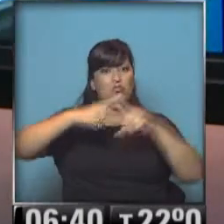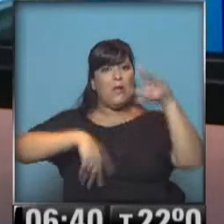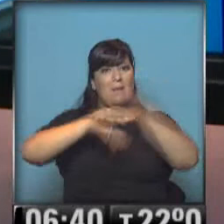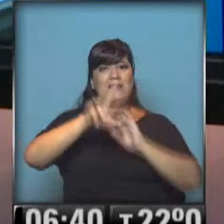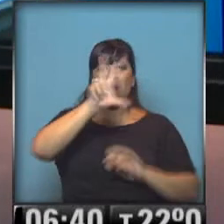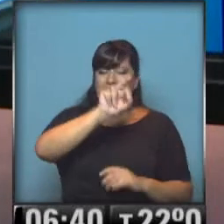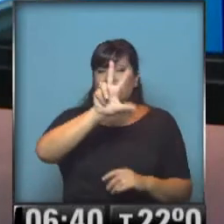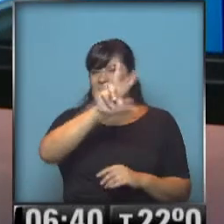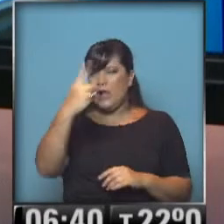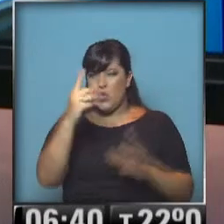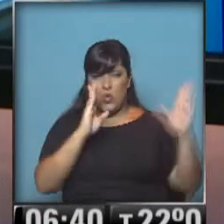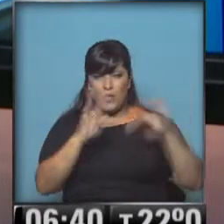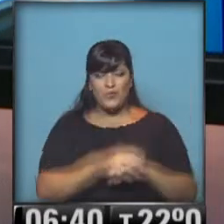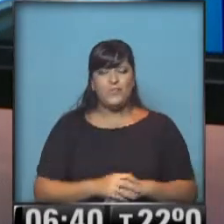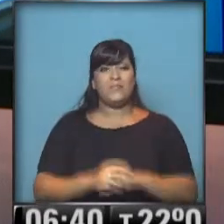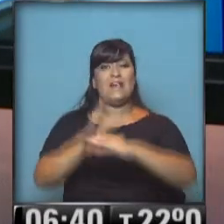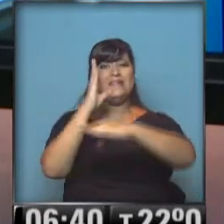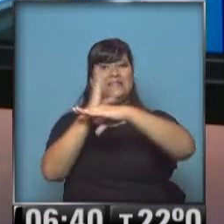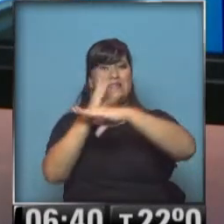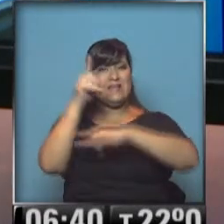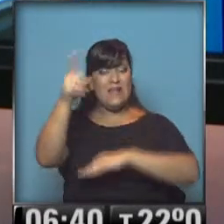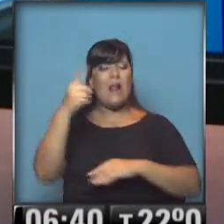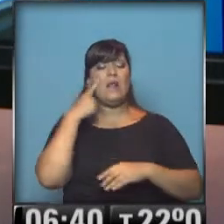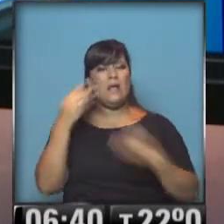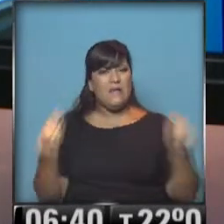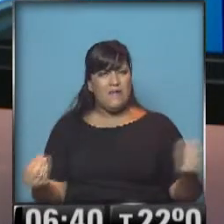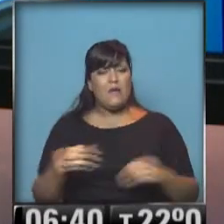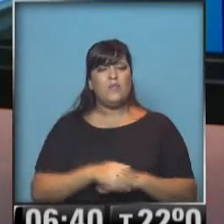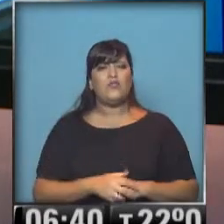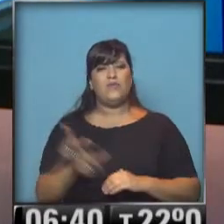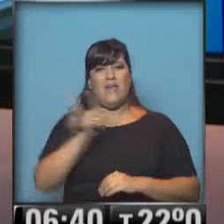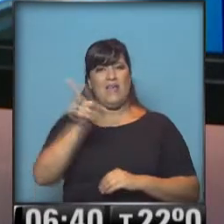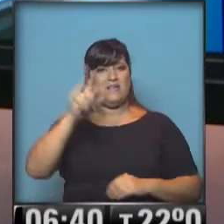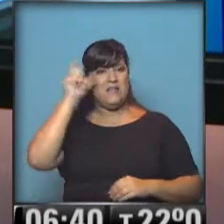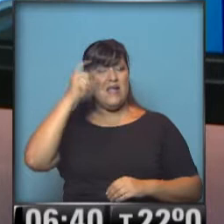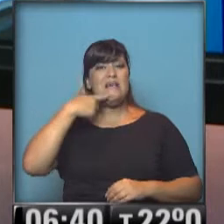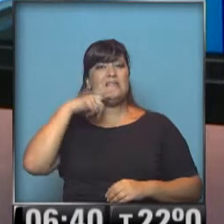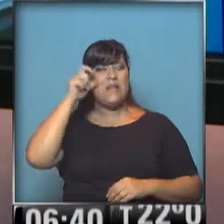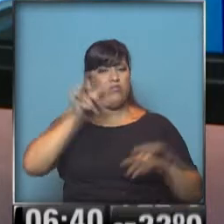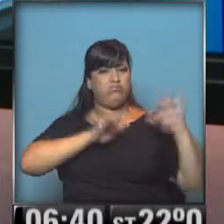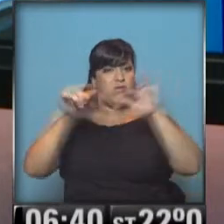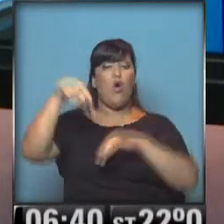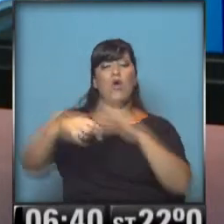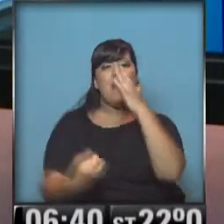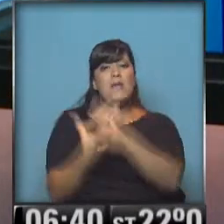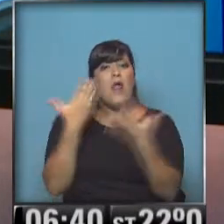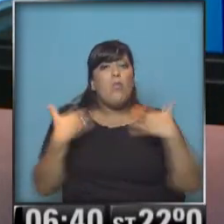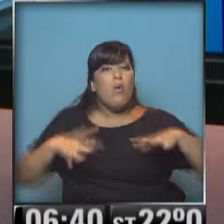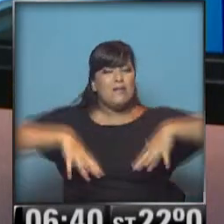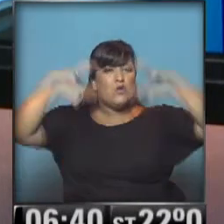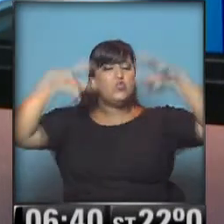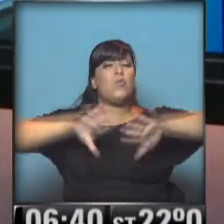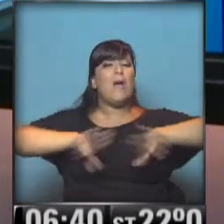grados. En la zona central, aquí vemos que la perturación ya se está desplazando hacia el este. Todavía en la mañana pueden quedar algunas lluvias aisladas en la costa